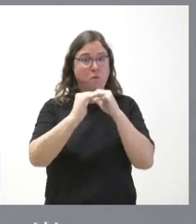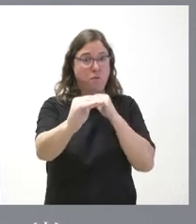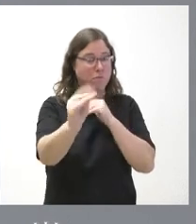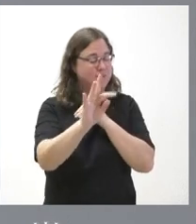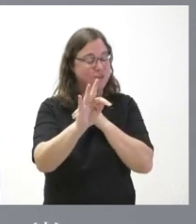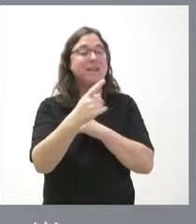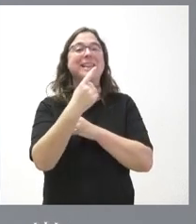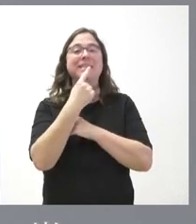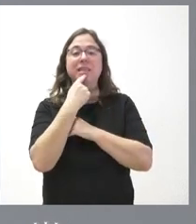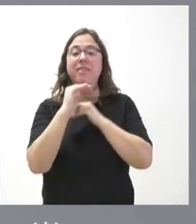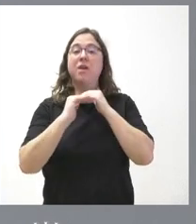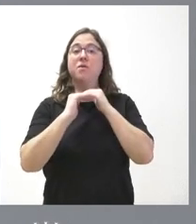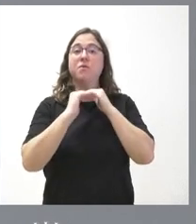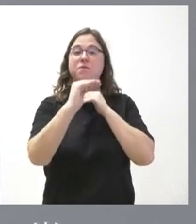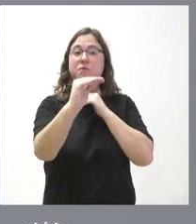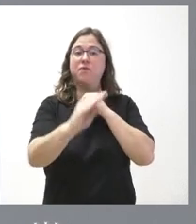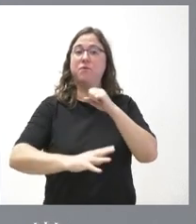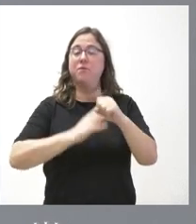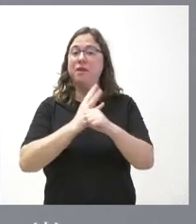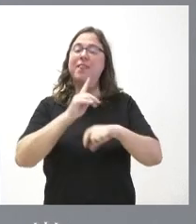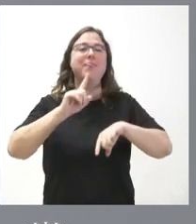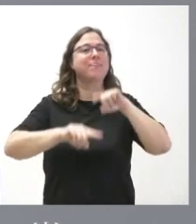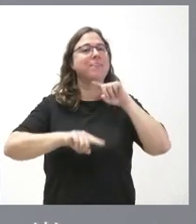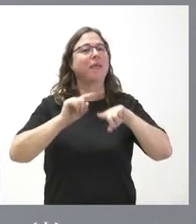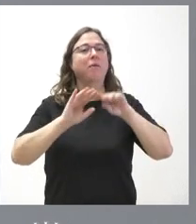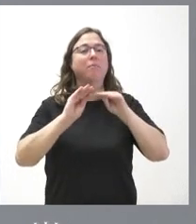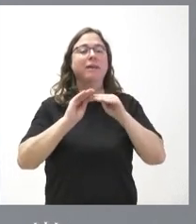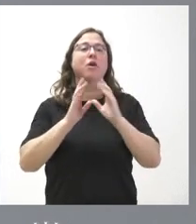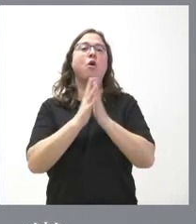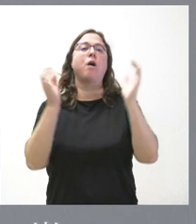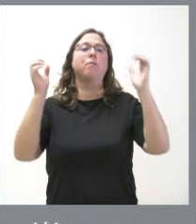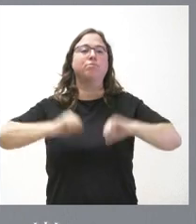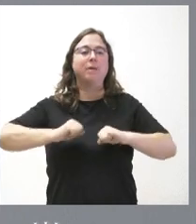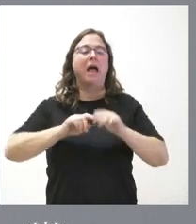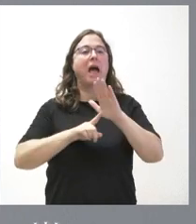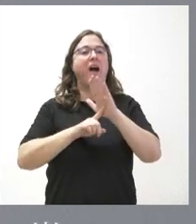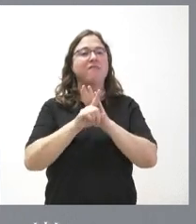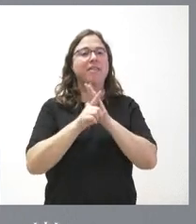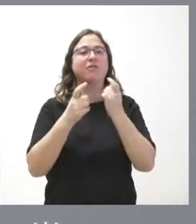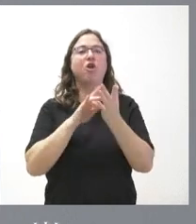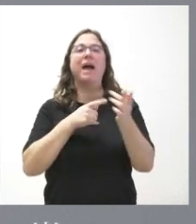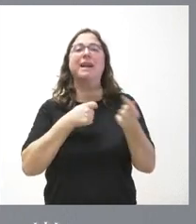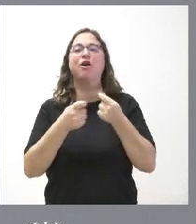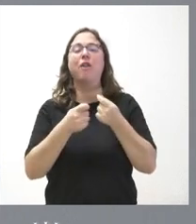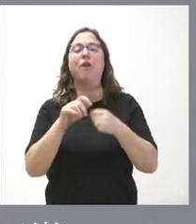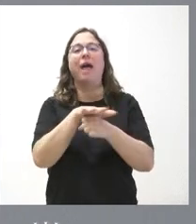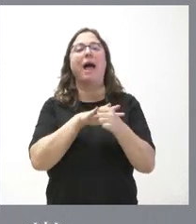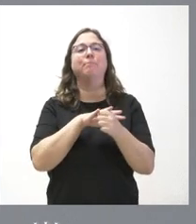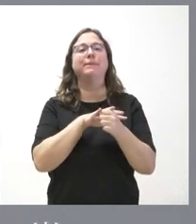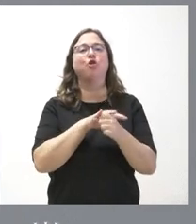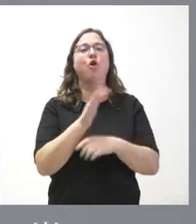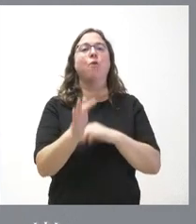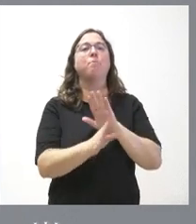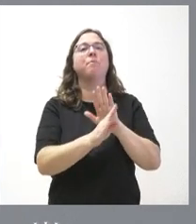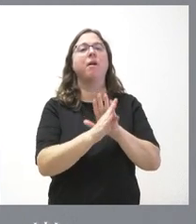a los avances y cumplimiento de los acuerdos que resulten de las negociaciones en los ámbitos permanentes señalados en el